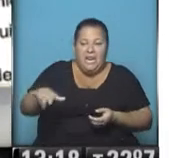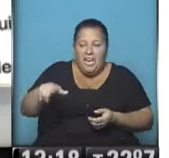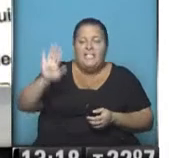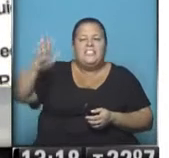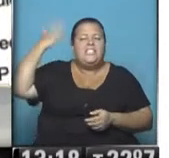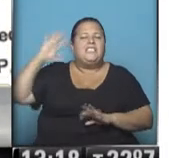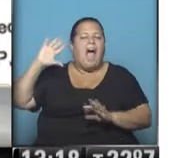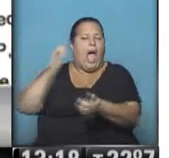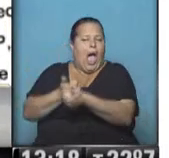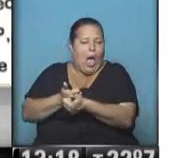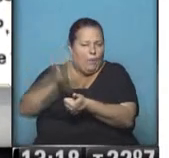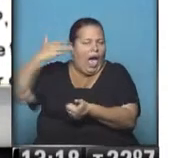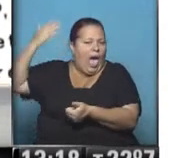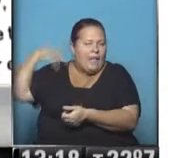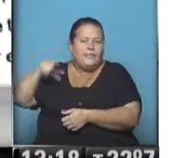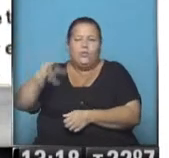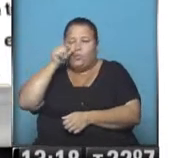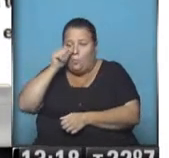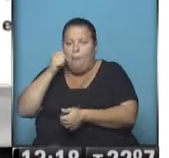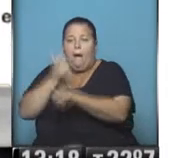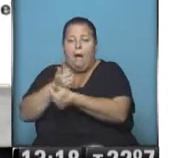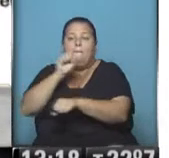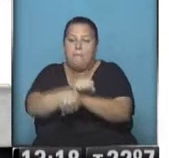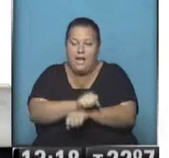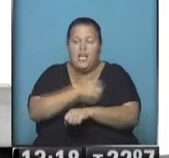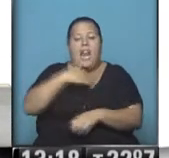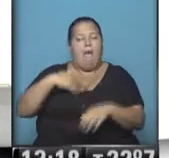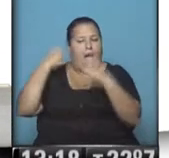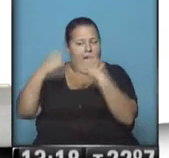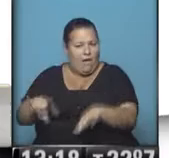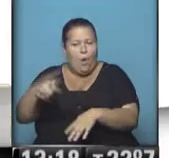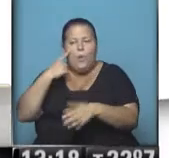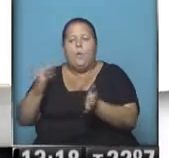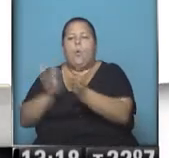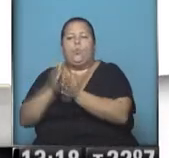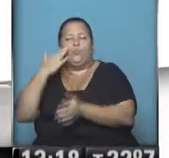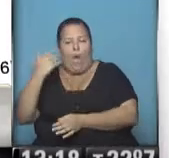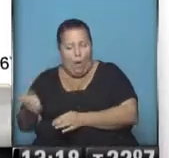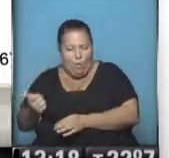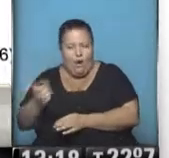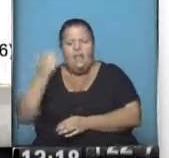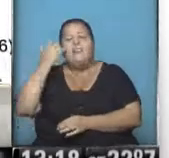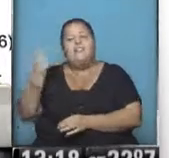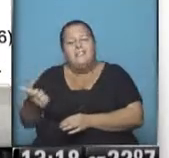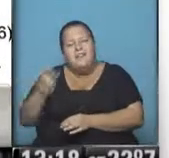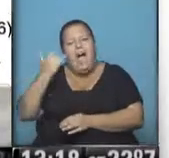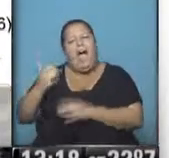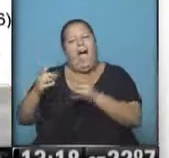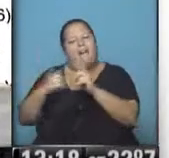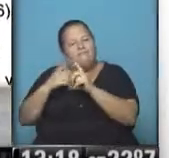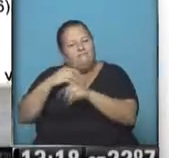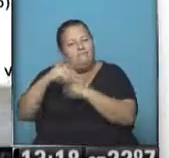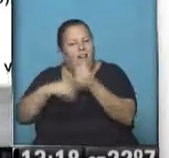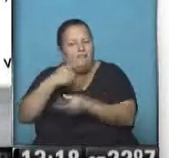ya había sido abusado sexualmente por su padre, que está preso, cuya madre lo abandonó, vive con su abuela, ya tenía algún tipo de familiaridad